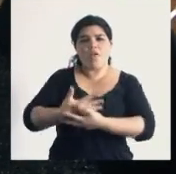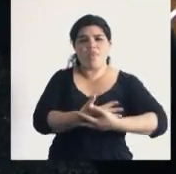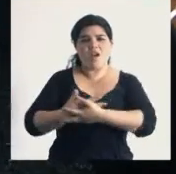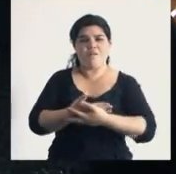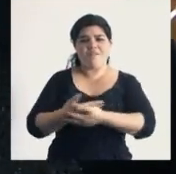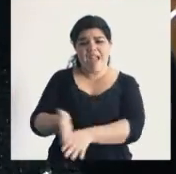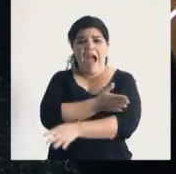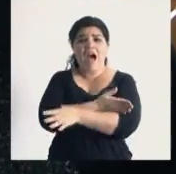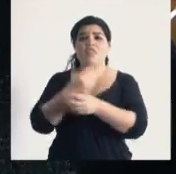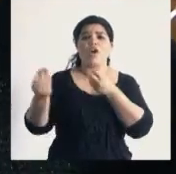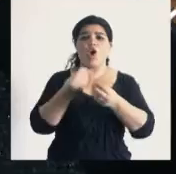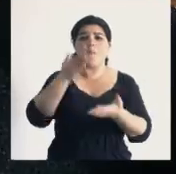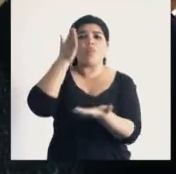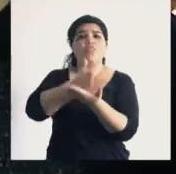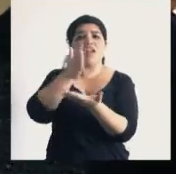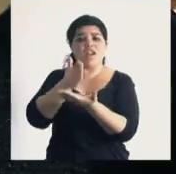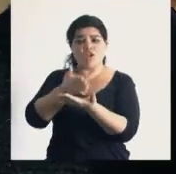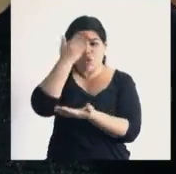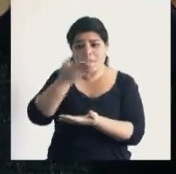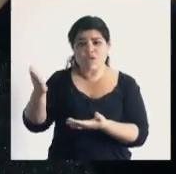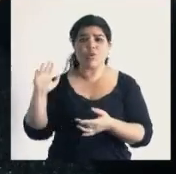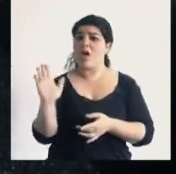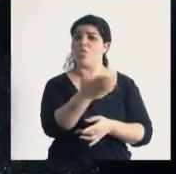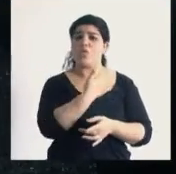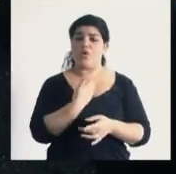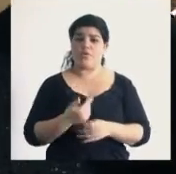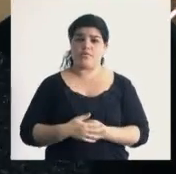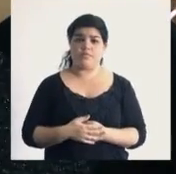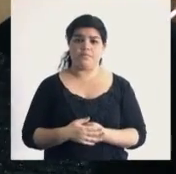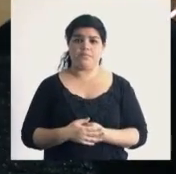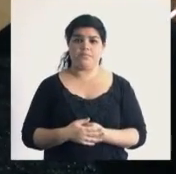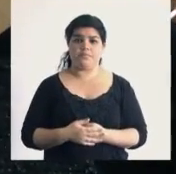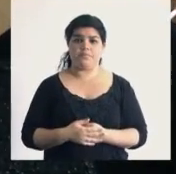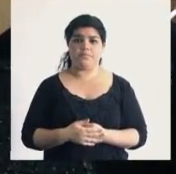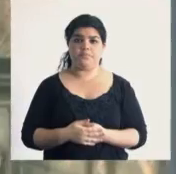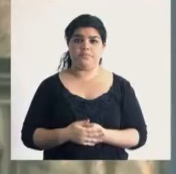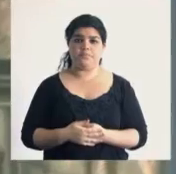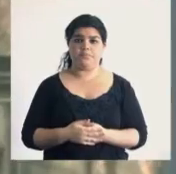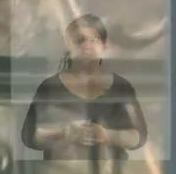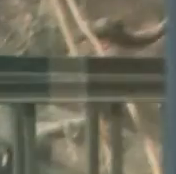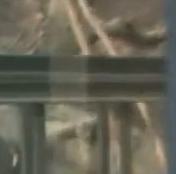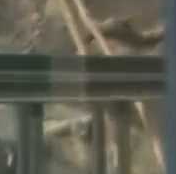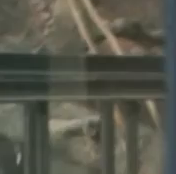antemano y de una manera anticipada los derechos y el marco de todas las personas que intervienen.